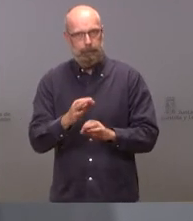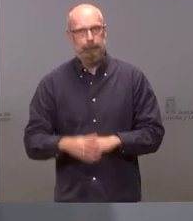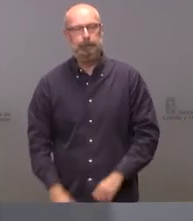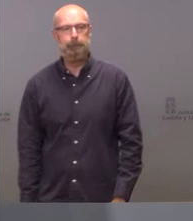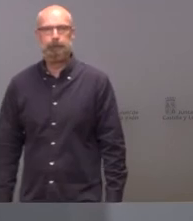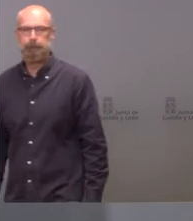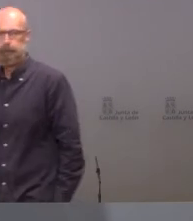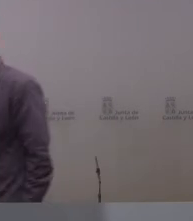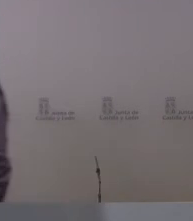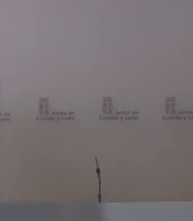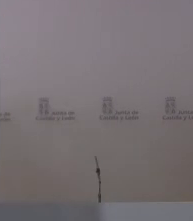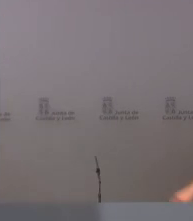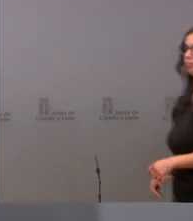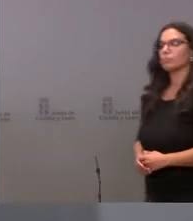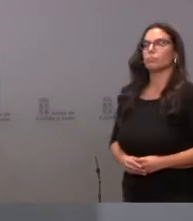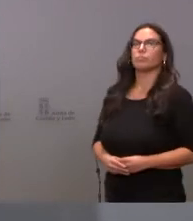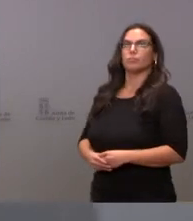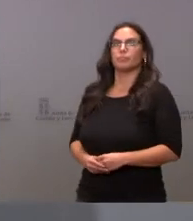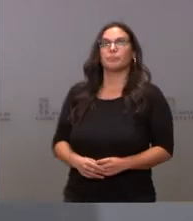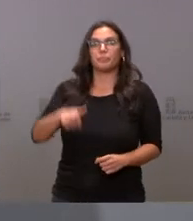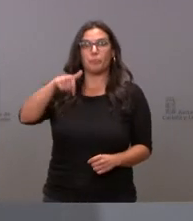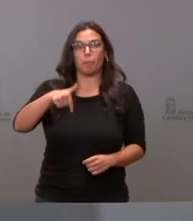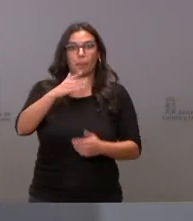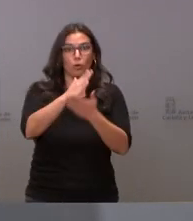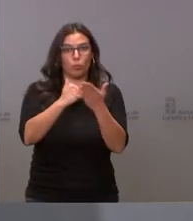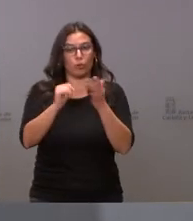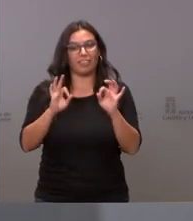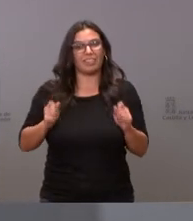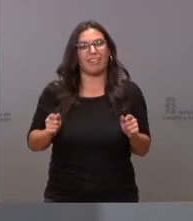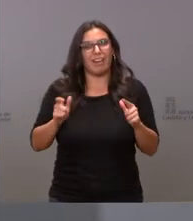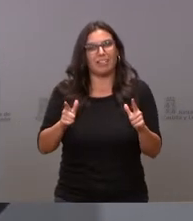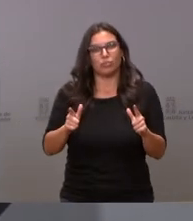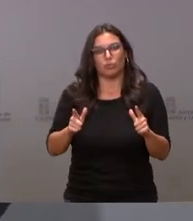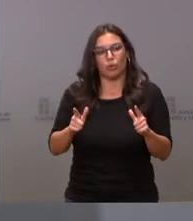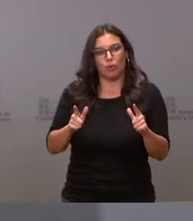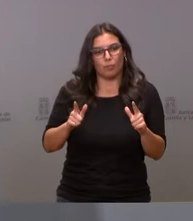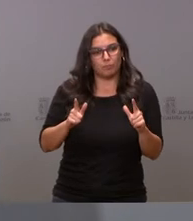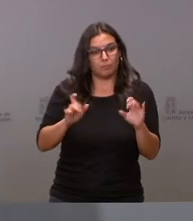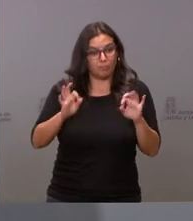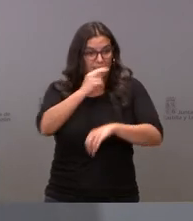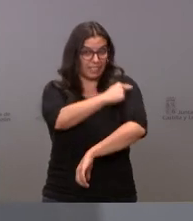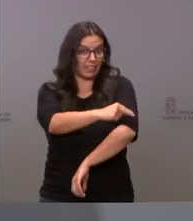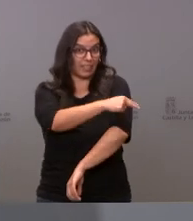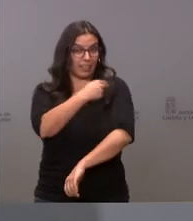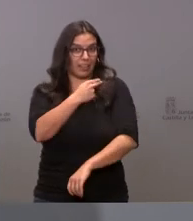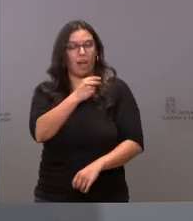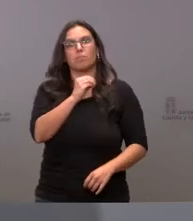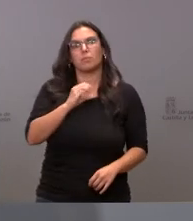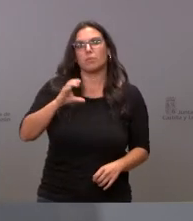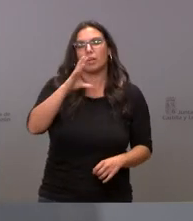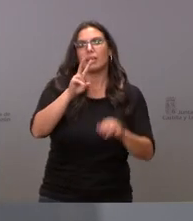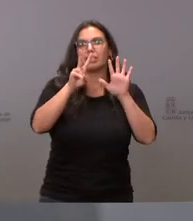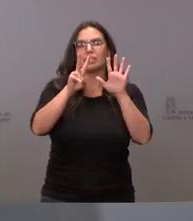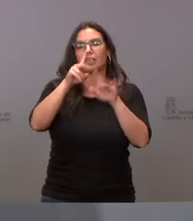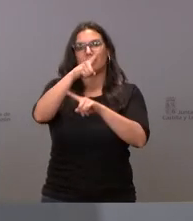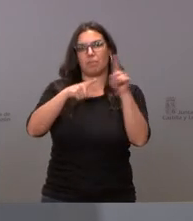esta comunidad ha incrementado su gasto en sanidad hasta superar el 7,5%